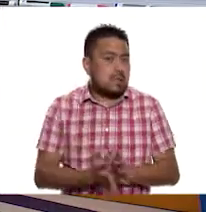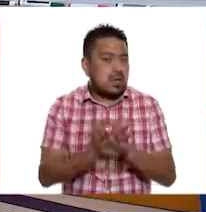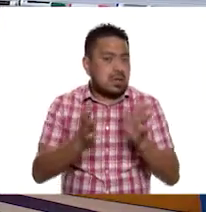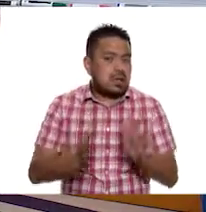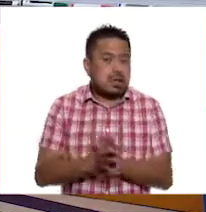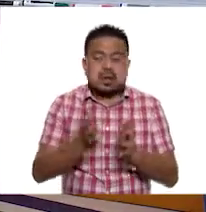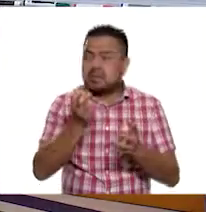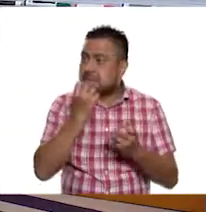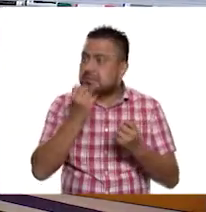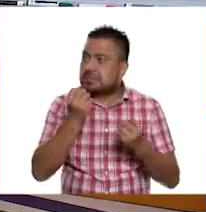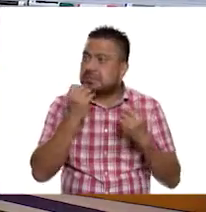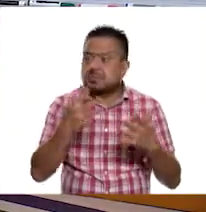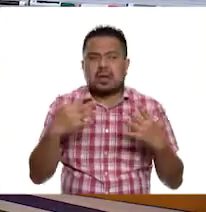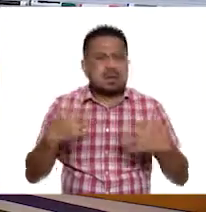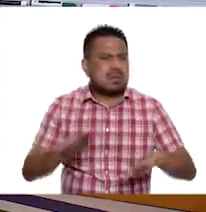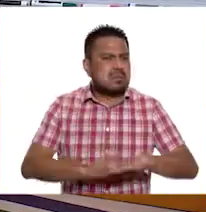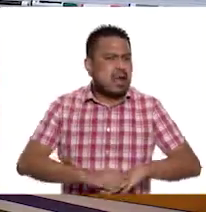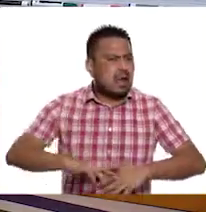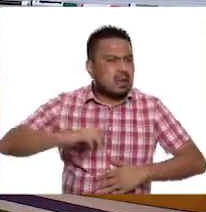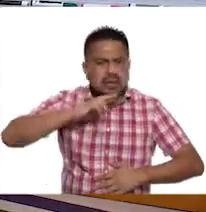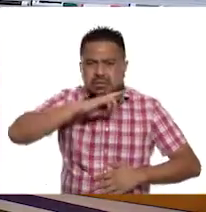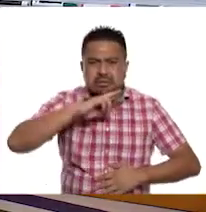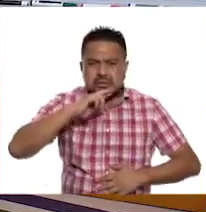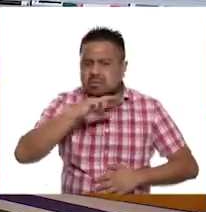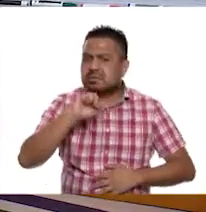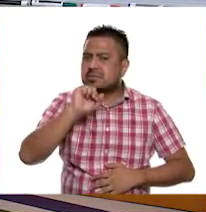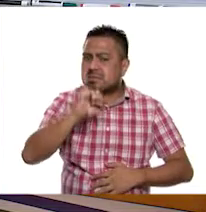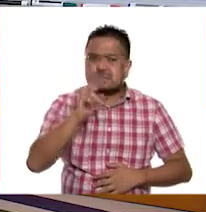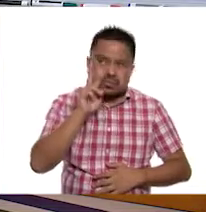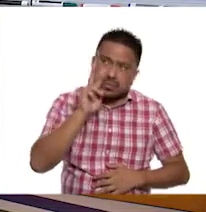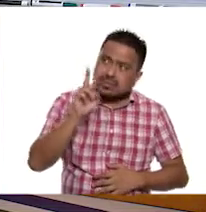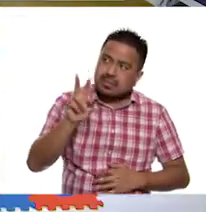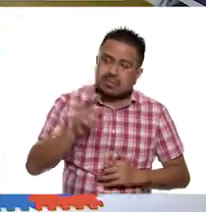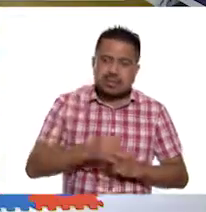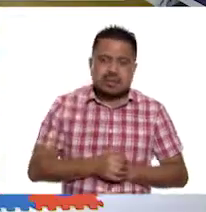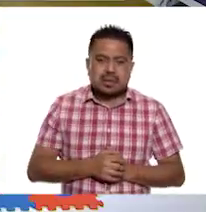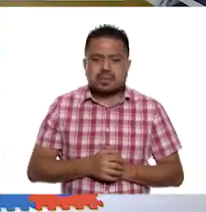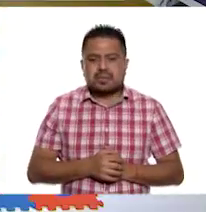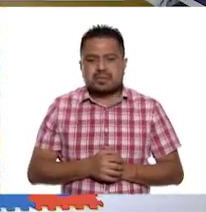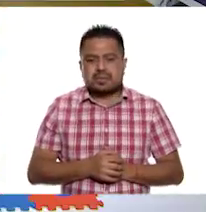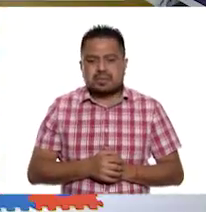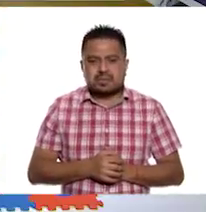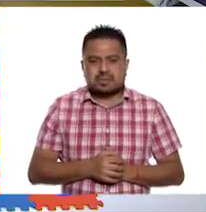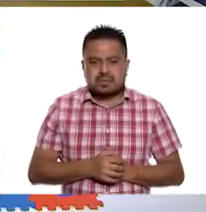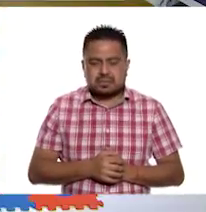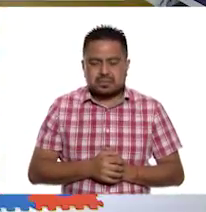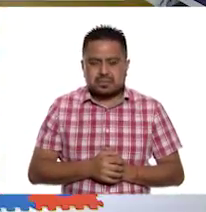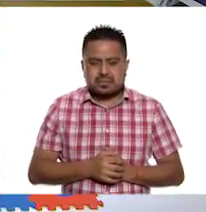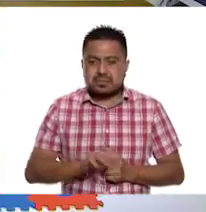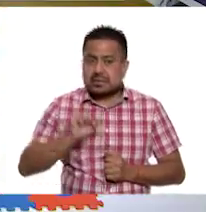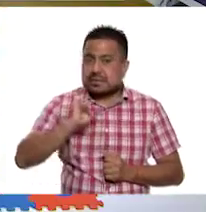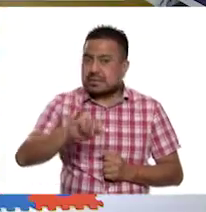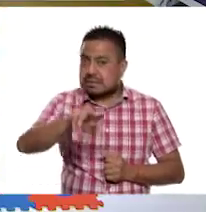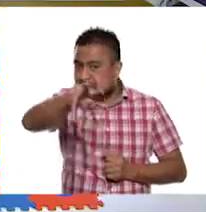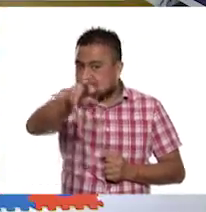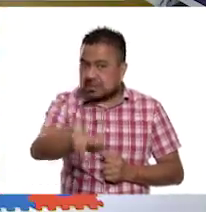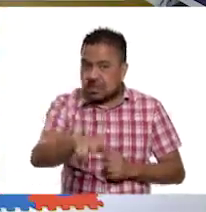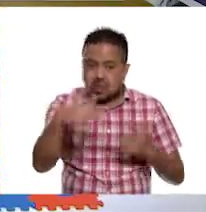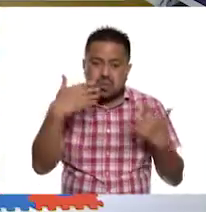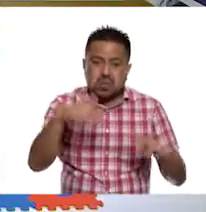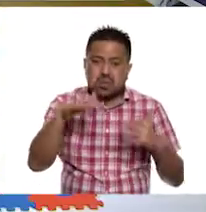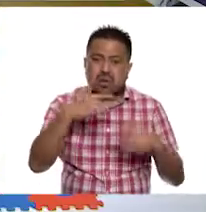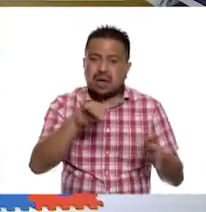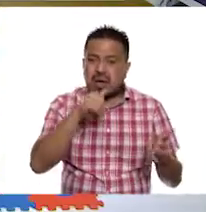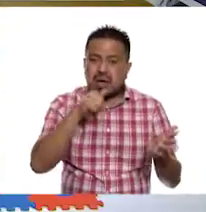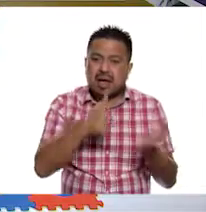maravillosa y muy rápida, ¿verdad? Vamos a verlo. Pues sí, a ver. Ahí está. ¡Cierto! Ahí